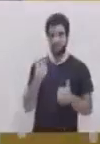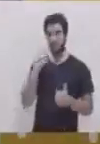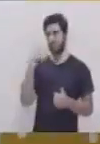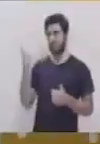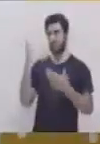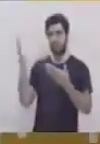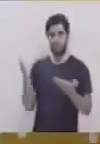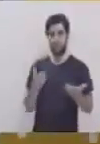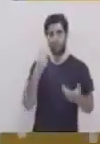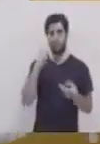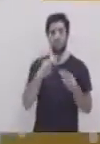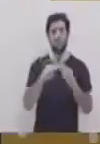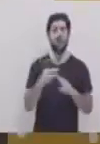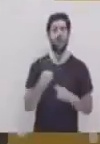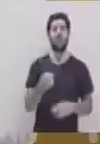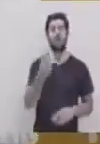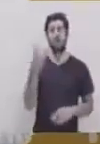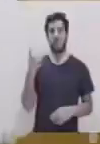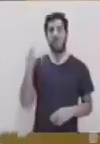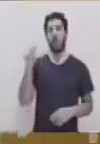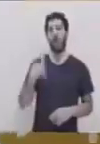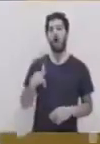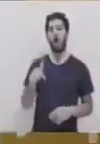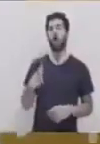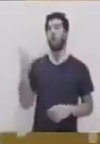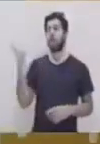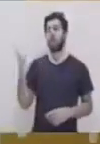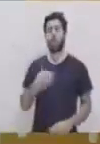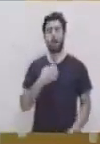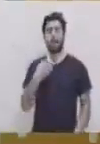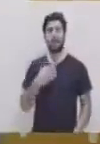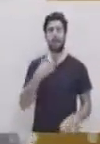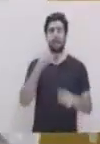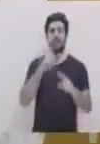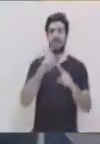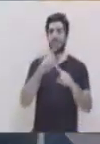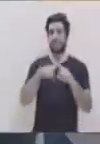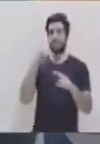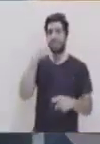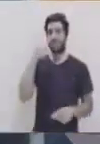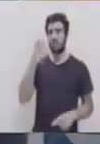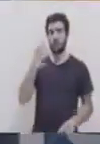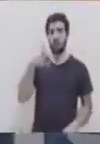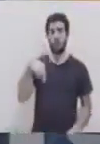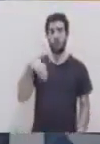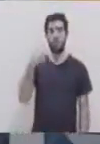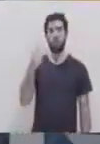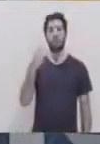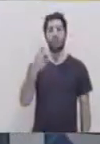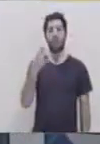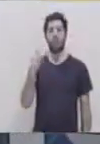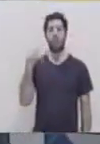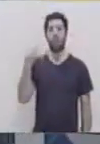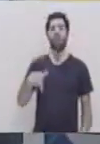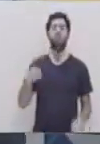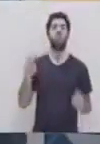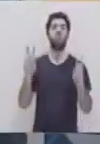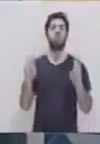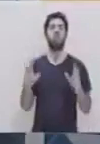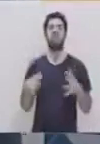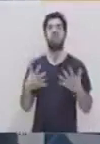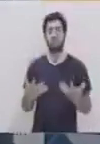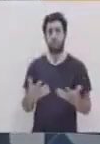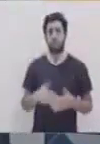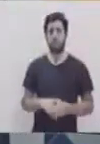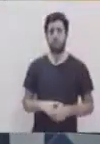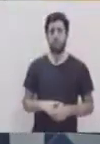Bienvenidos al segmento de Matemáticas. Hoy nos acompaña Xiomara de Calderón. Xiomara, un placer tenerla por acá. ¿Qué tema vamos a tocar